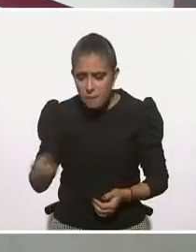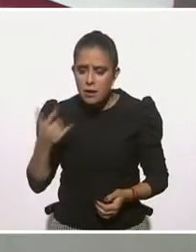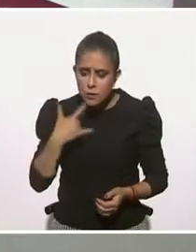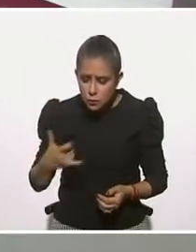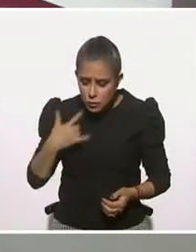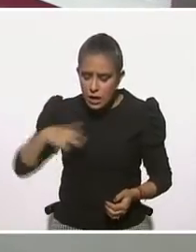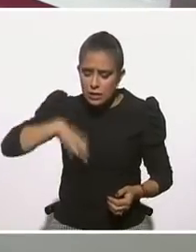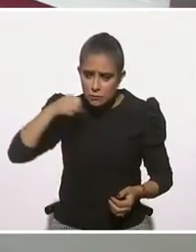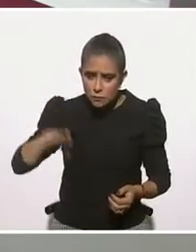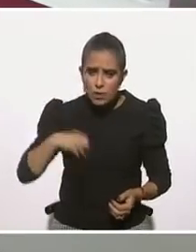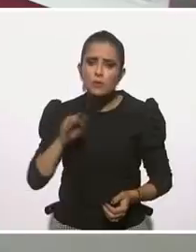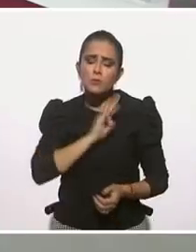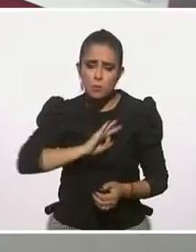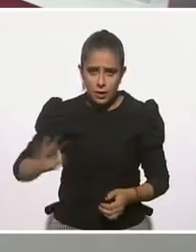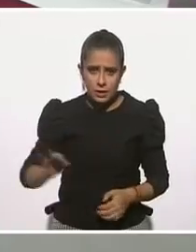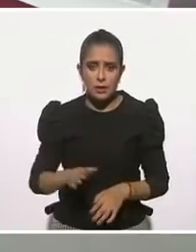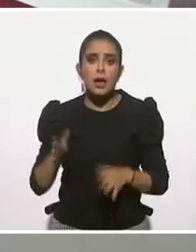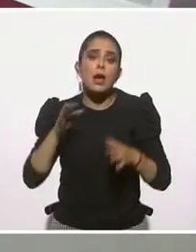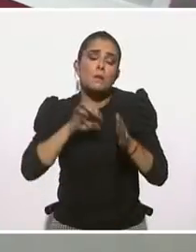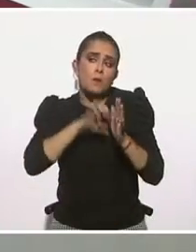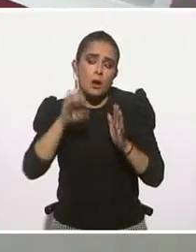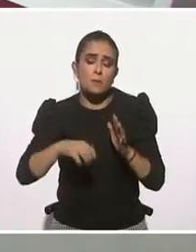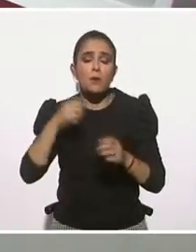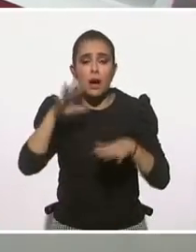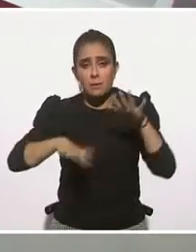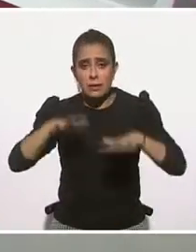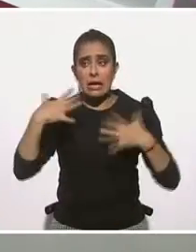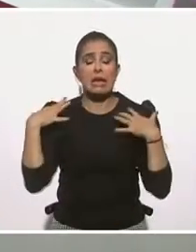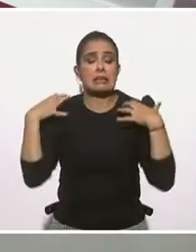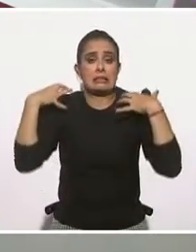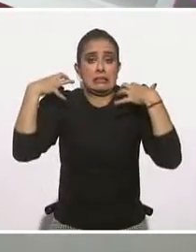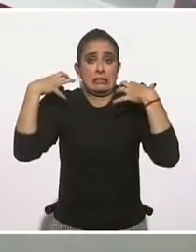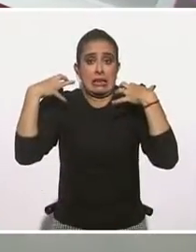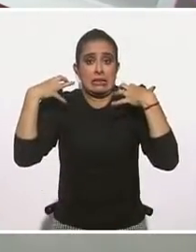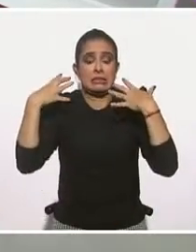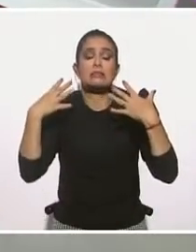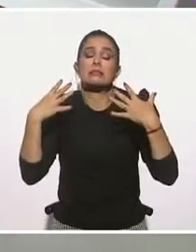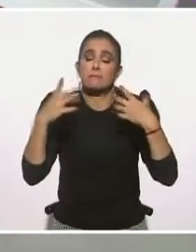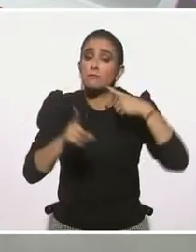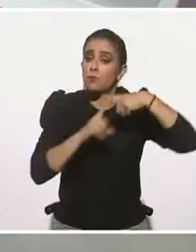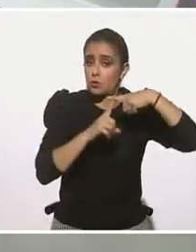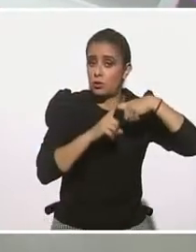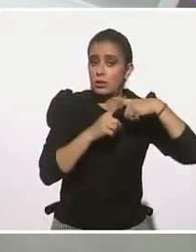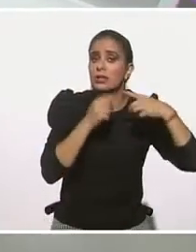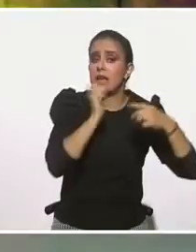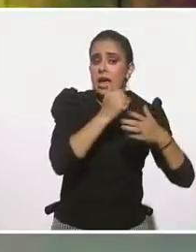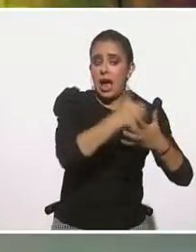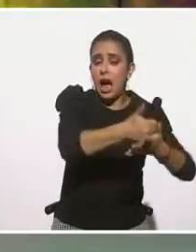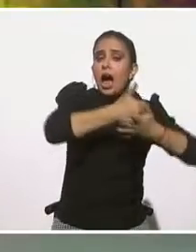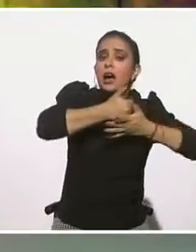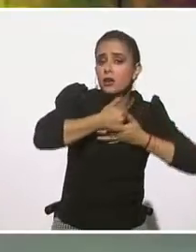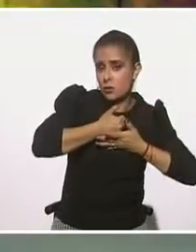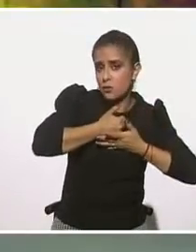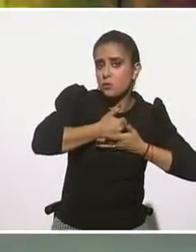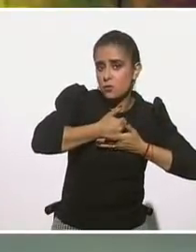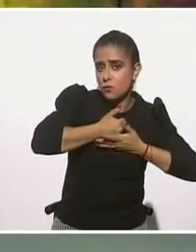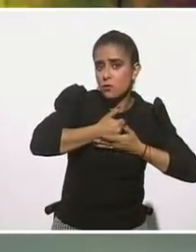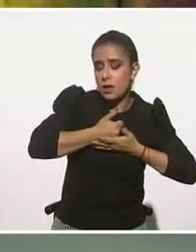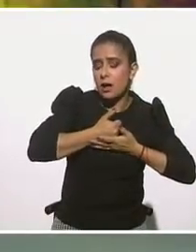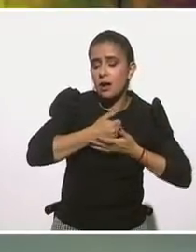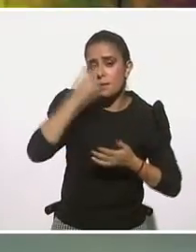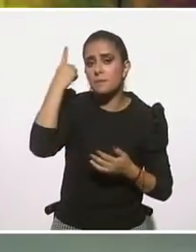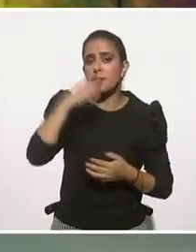parte de estrés puede ser factor importante para este tema de resiliencia, entonces nos dejabas de tarea ver nuestros